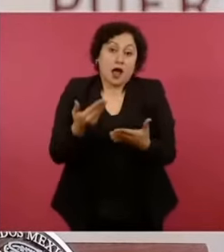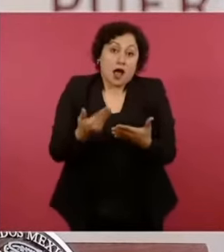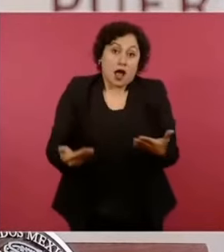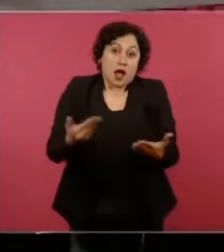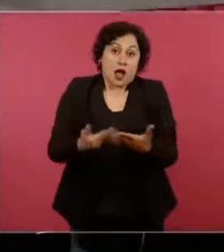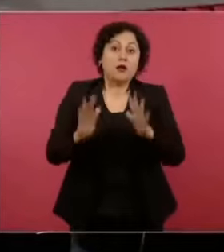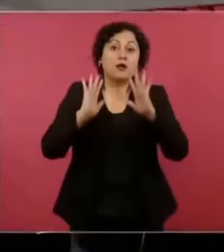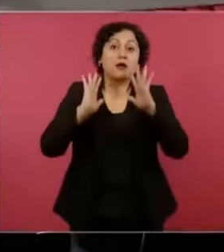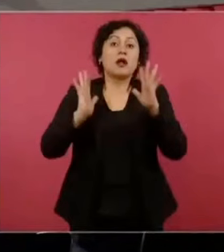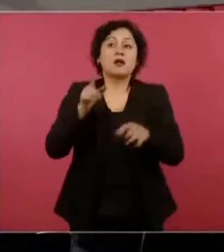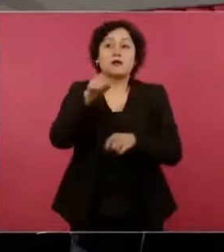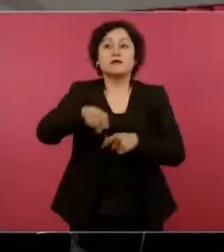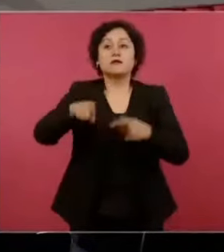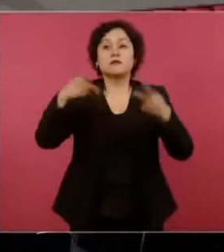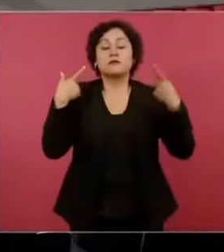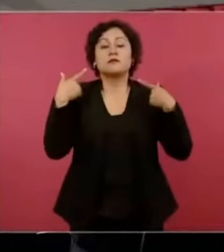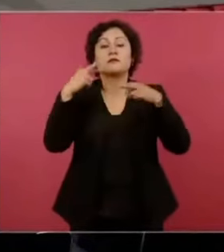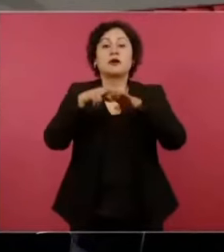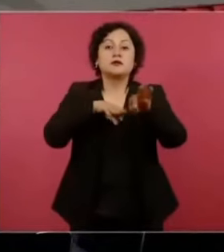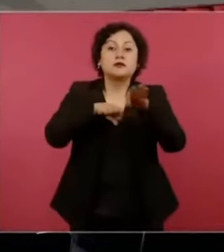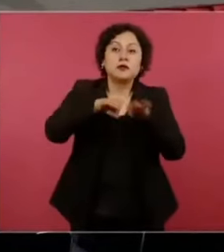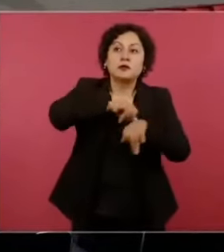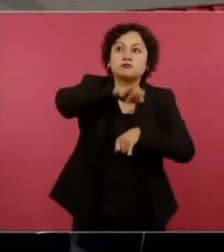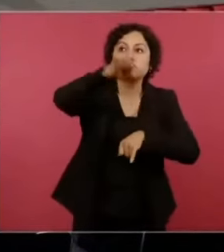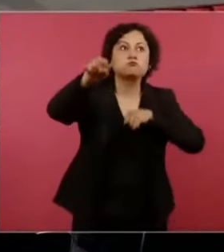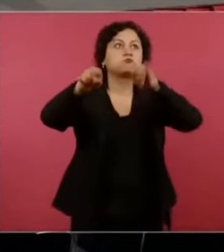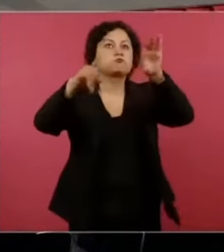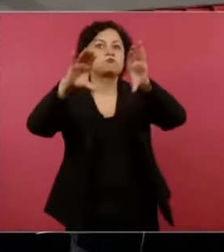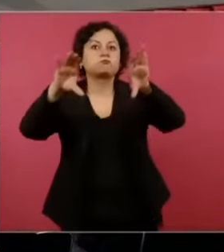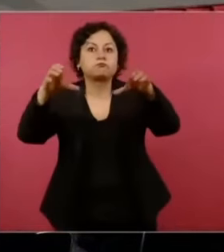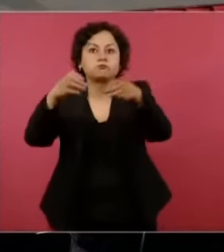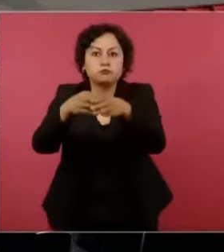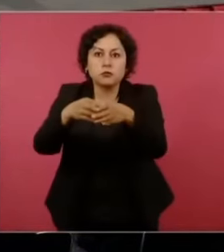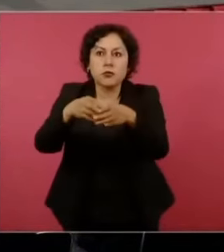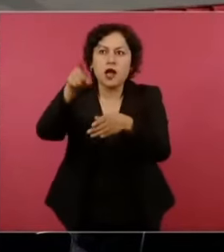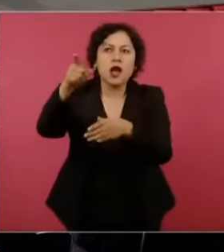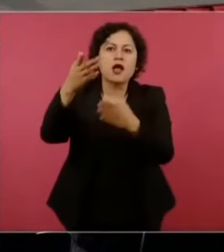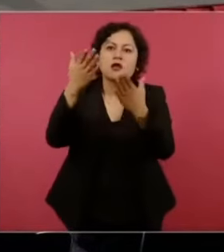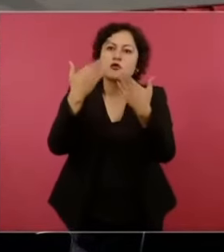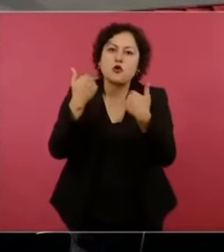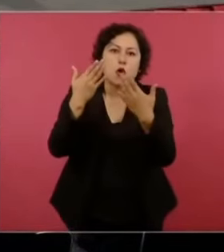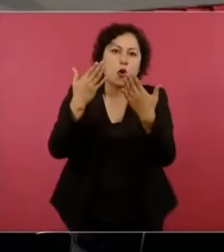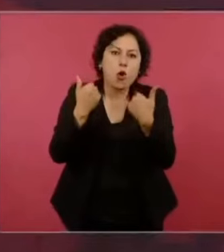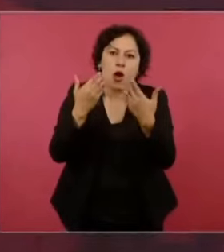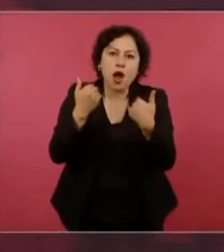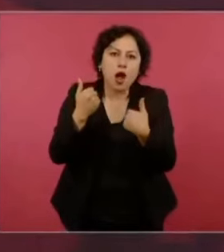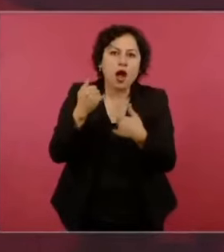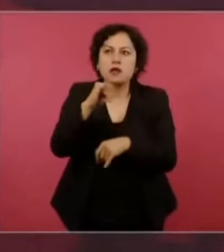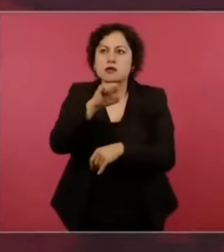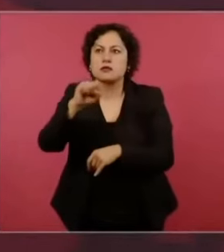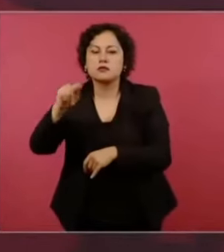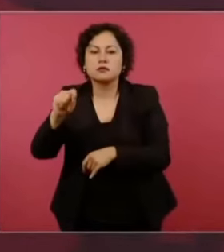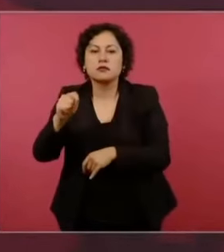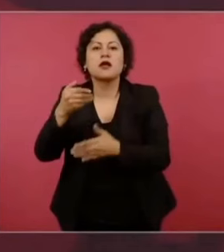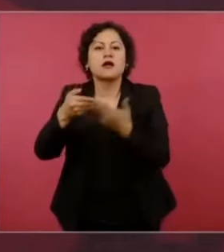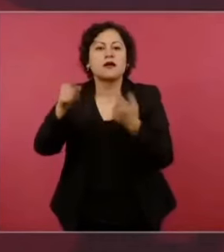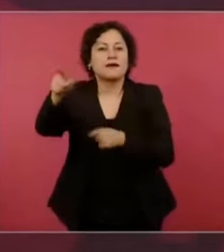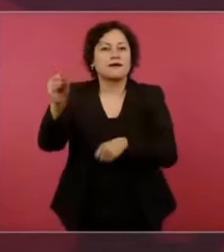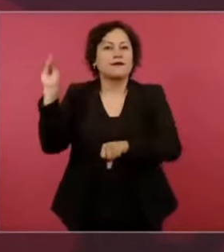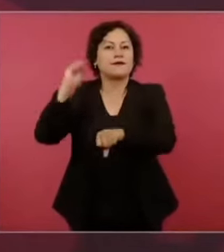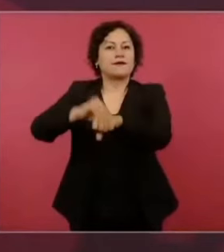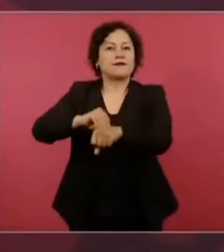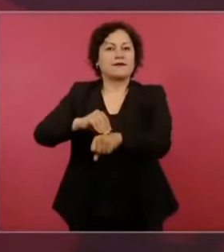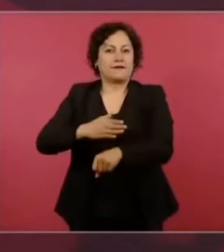en comunidades donde no había Issste, tienen INBienestar. Hoy el trabajador del sector formal de la